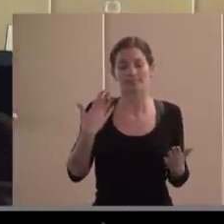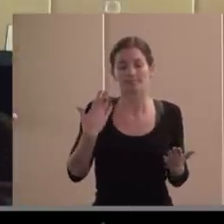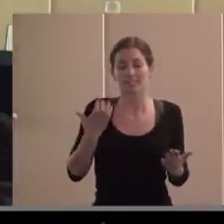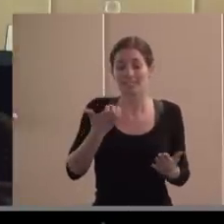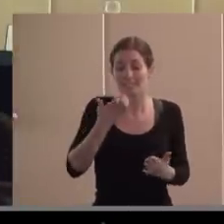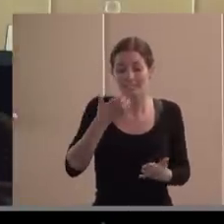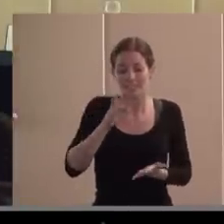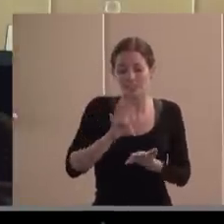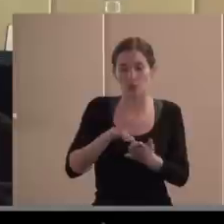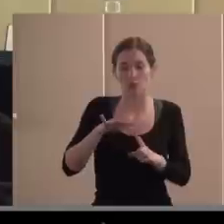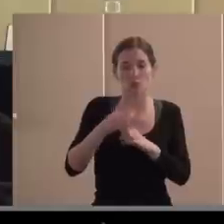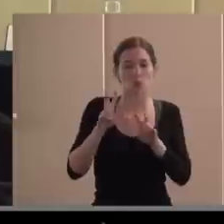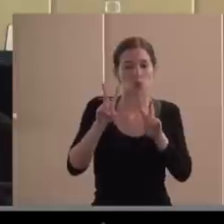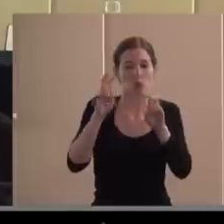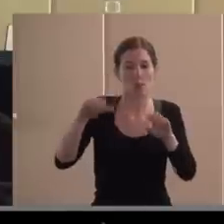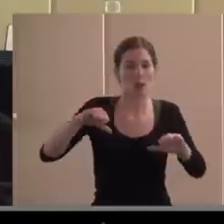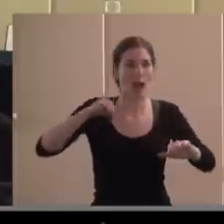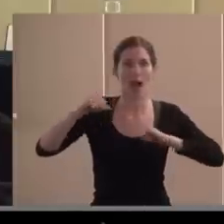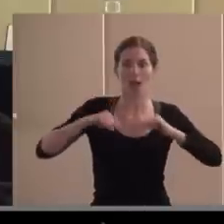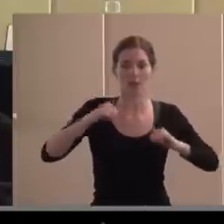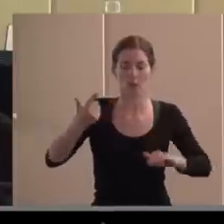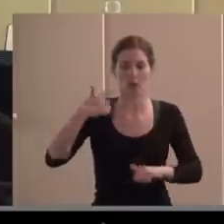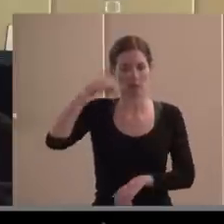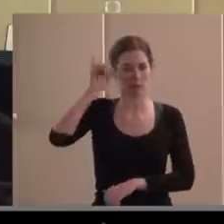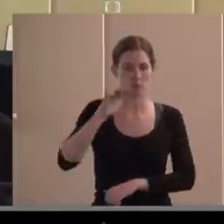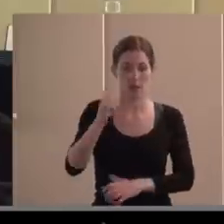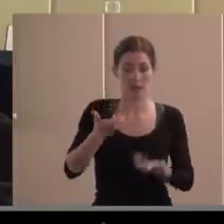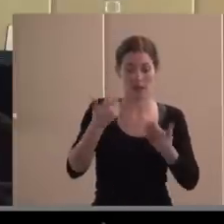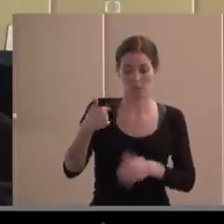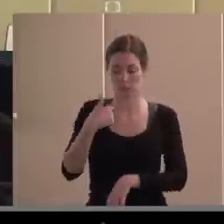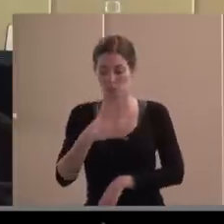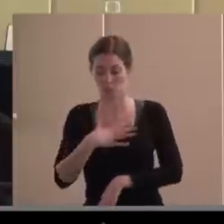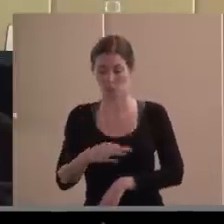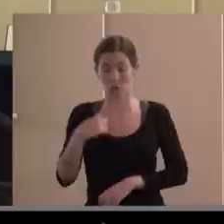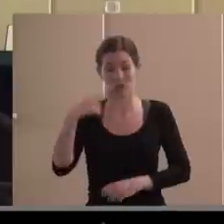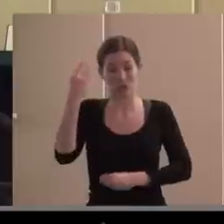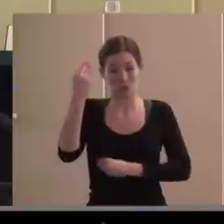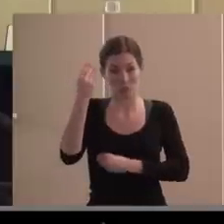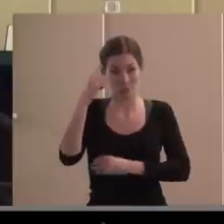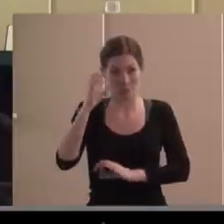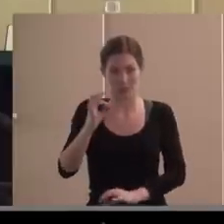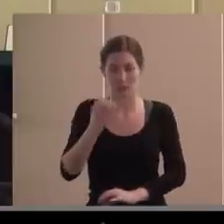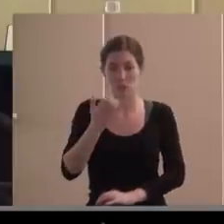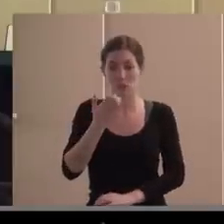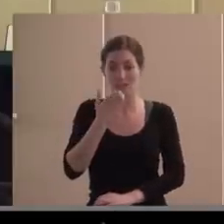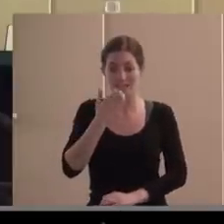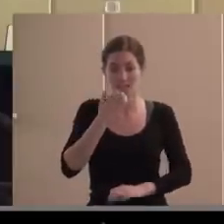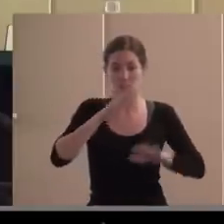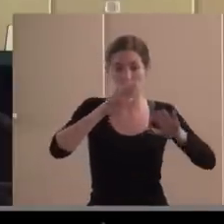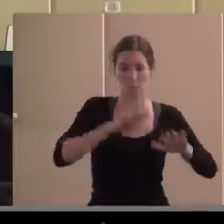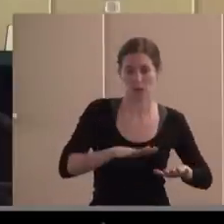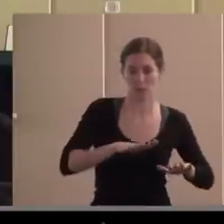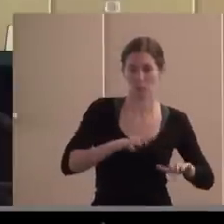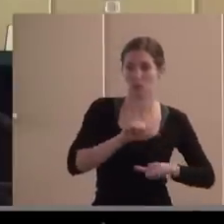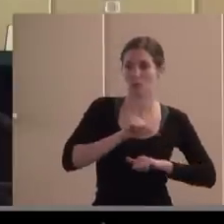conden riesgos, podemos ganar, podemos perder, pero creo que como más perderíamos sería no haciendo nada o asistiendo pasivamente a que